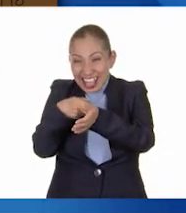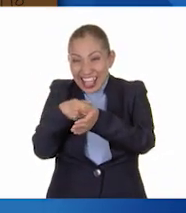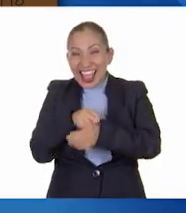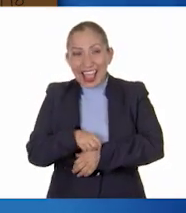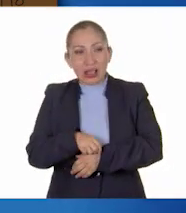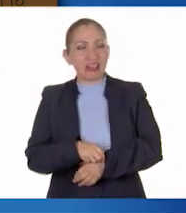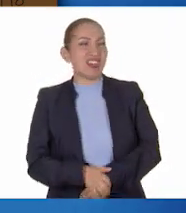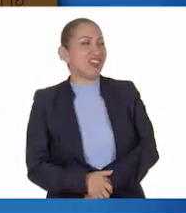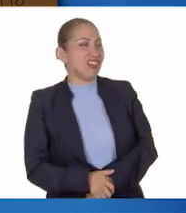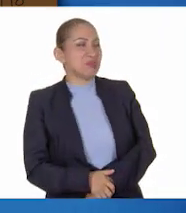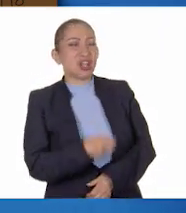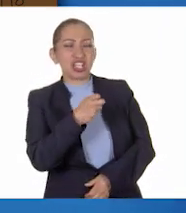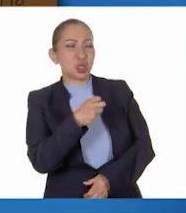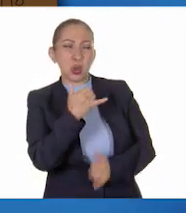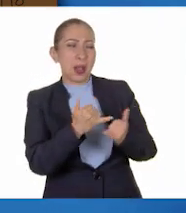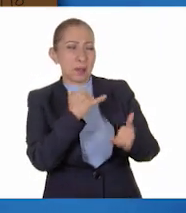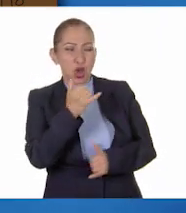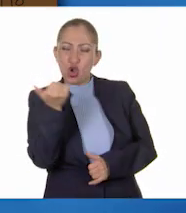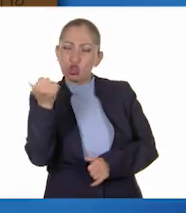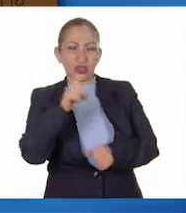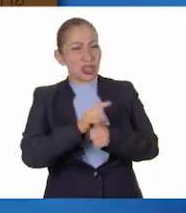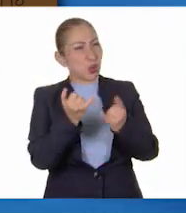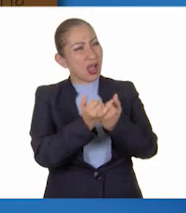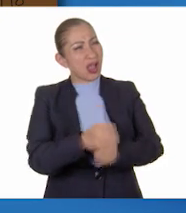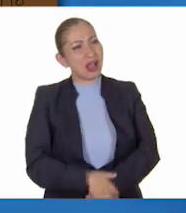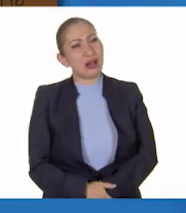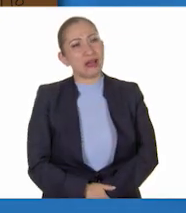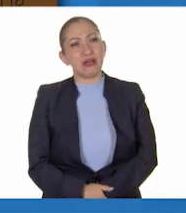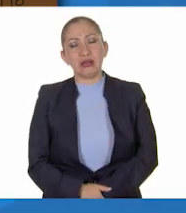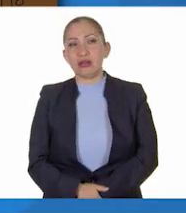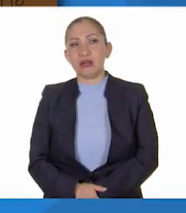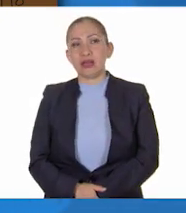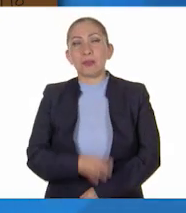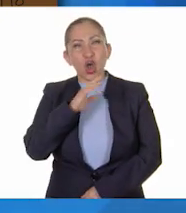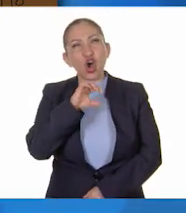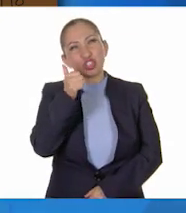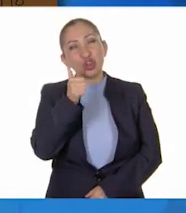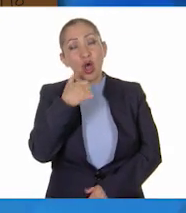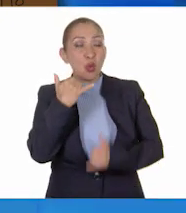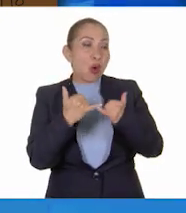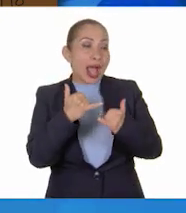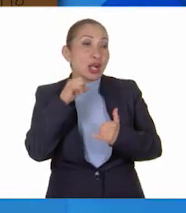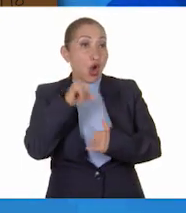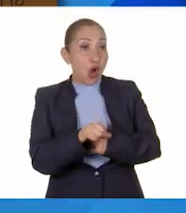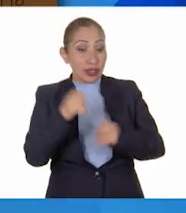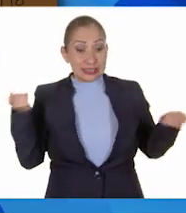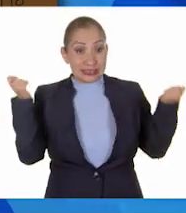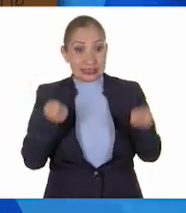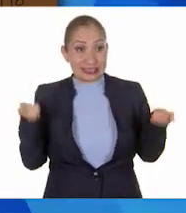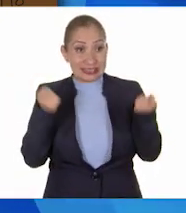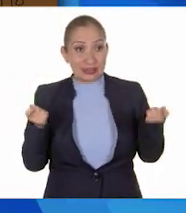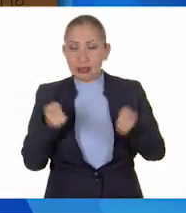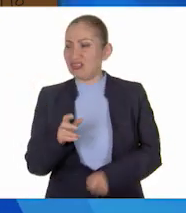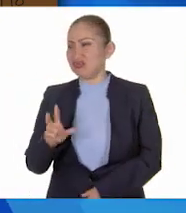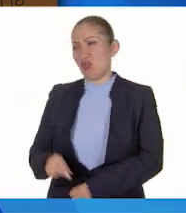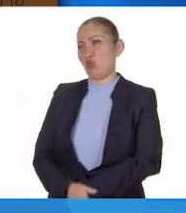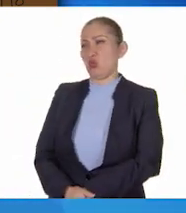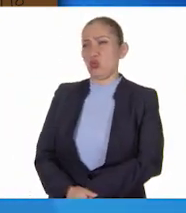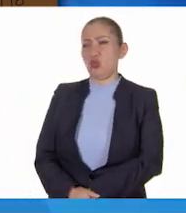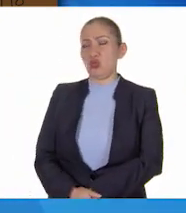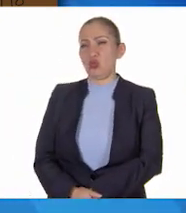Ay, pero a eso jugamos el otro día. ¿No quedamos que hoy íbamos a jugar a saltar la cuerda? ¡No!